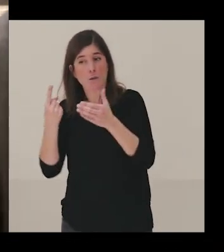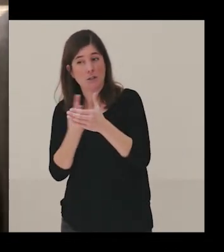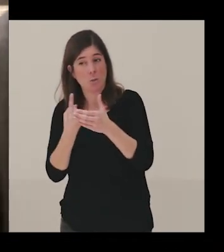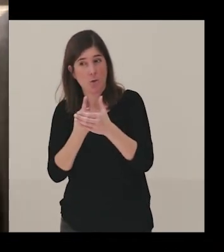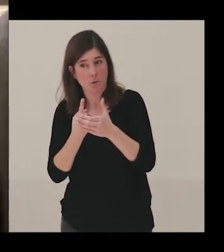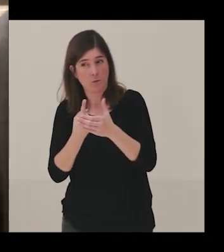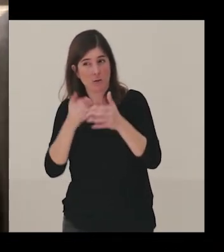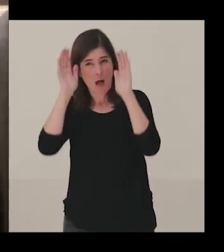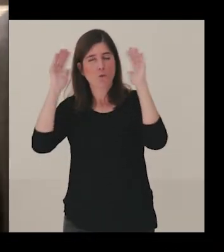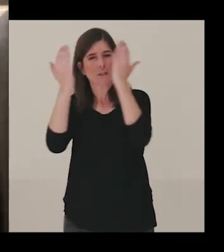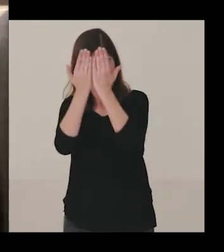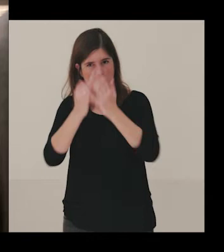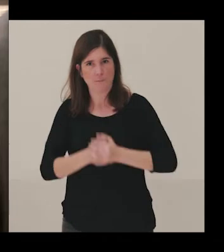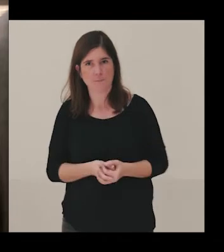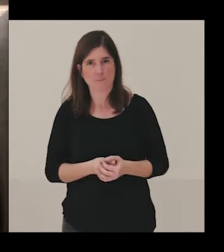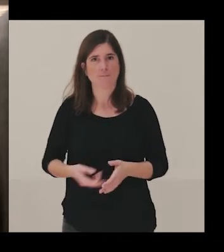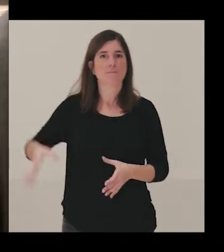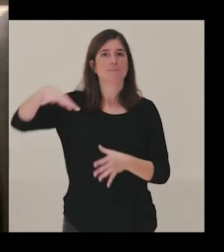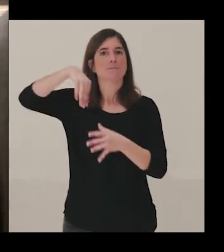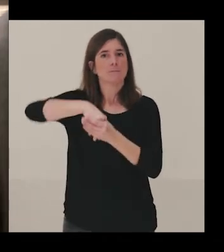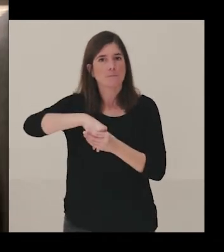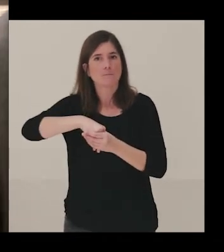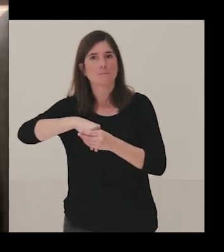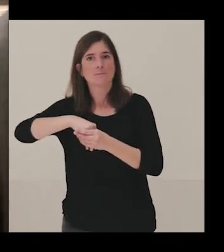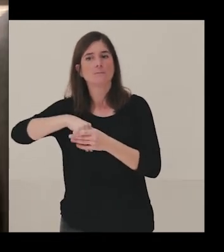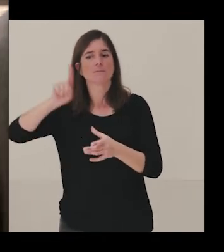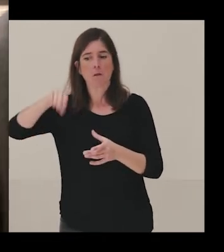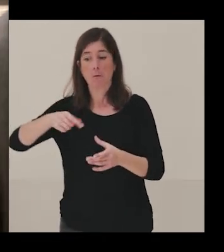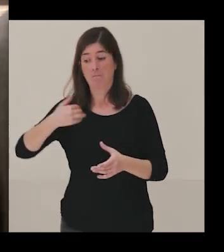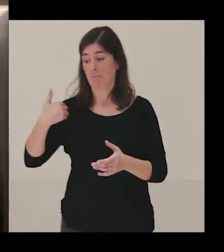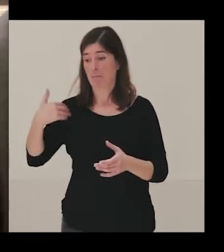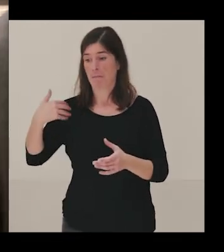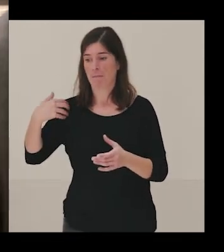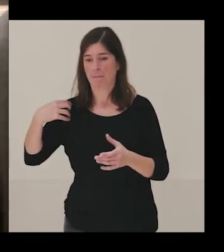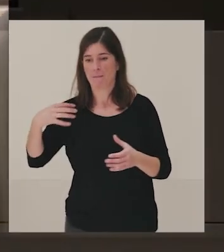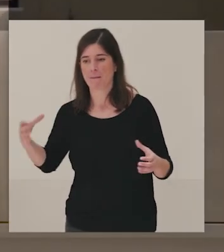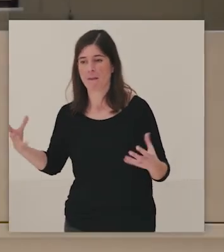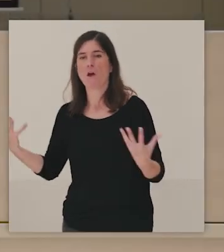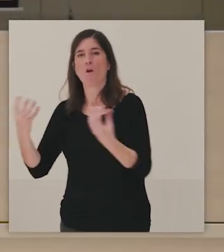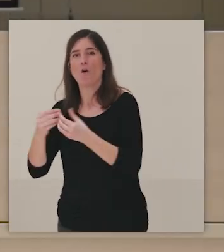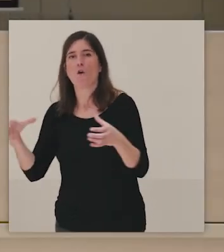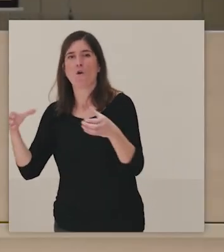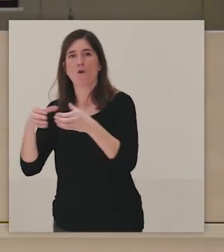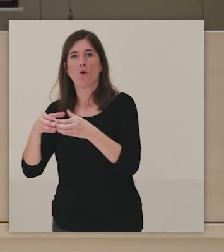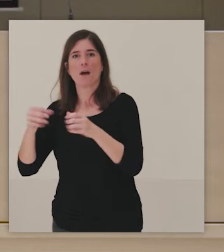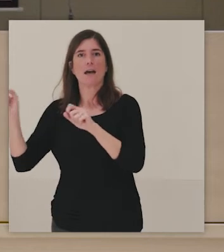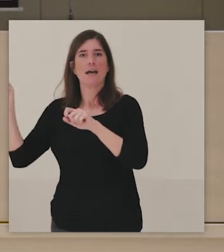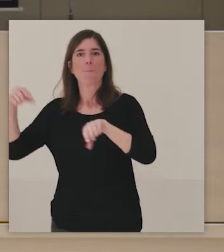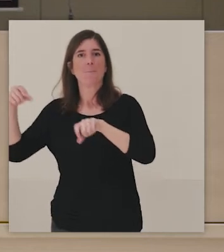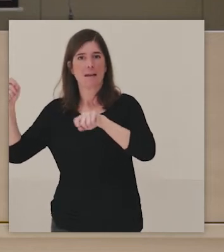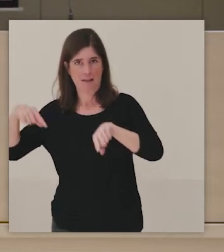autismo, y hemos incorporado colectivos migrantes. En esta